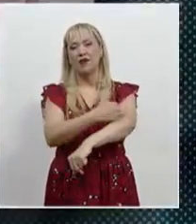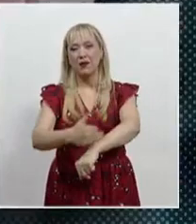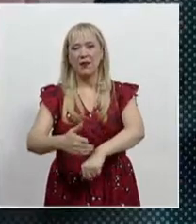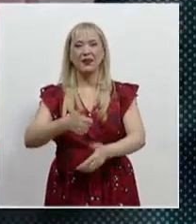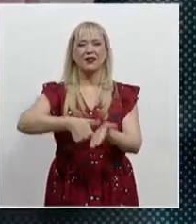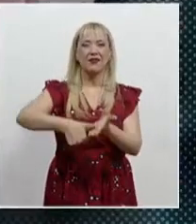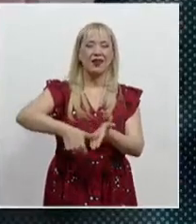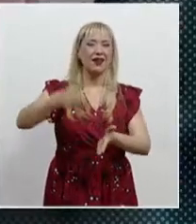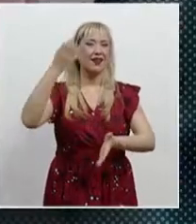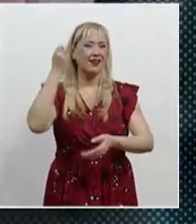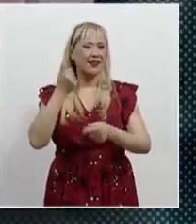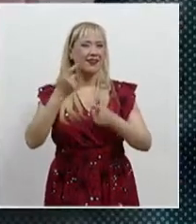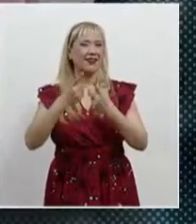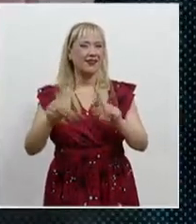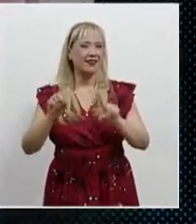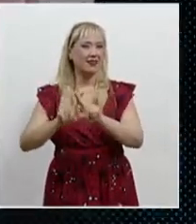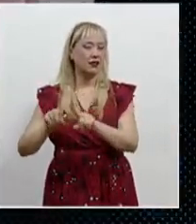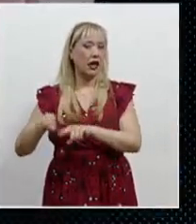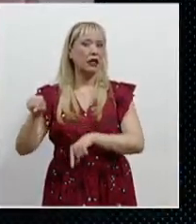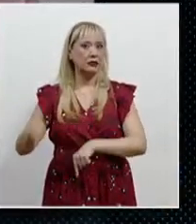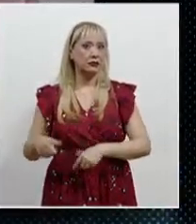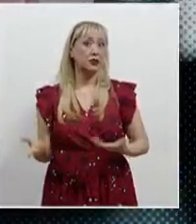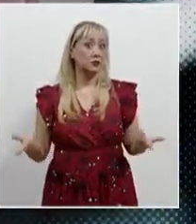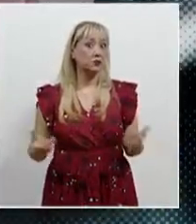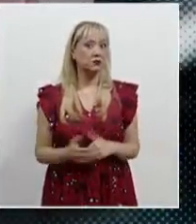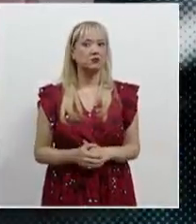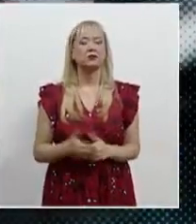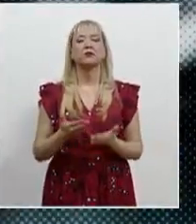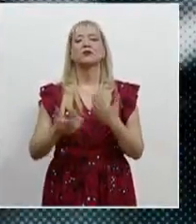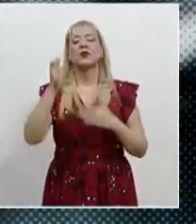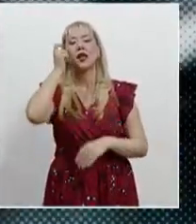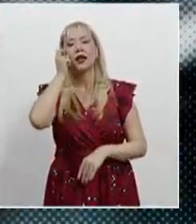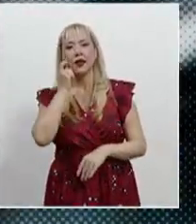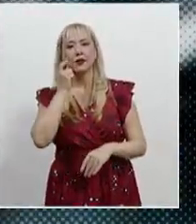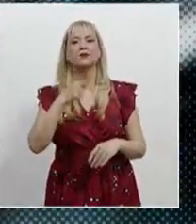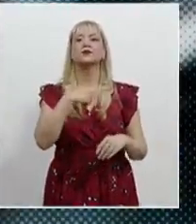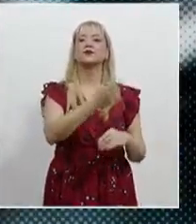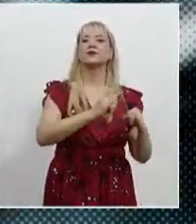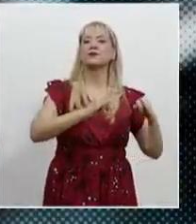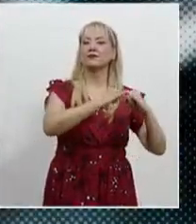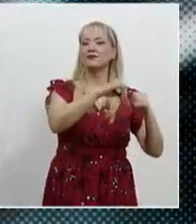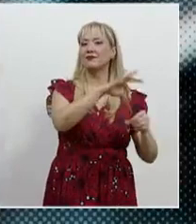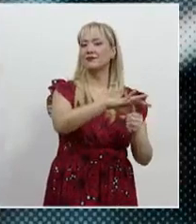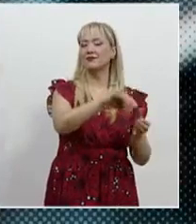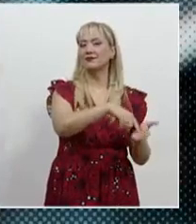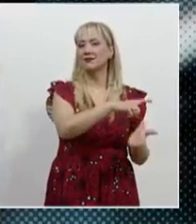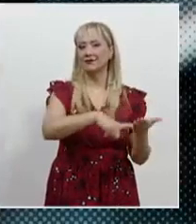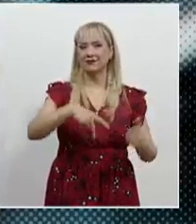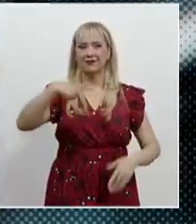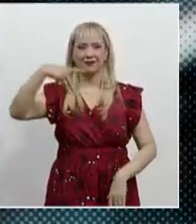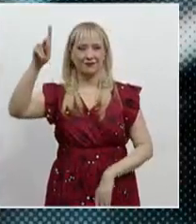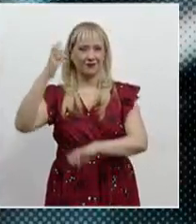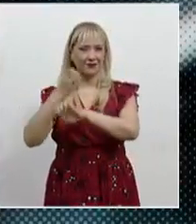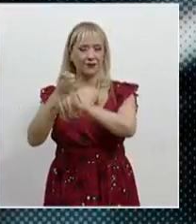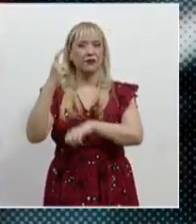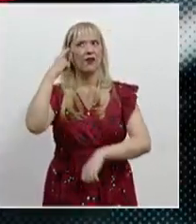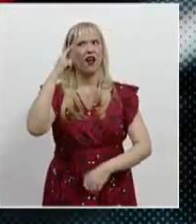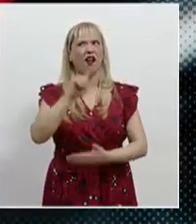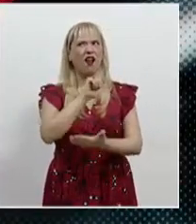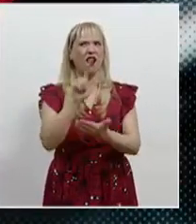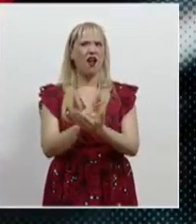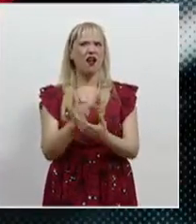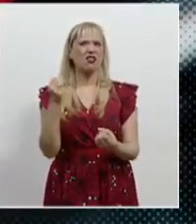El Poder Judicial de Guerrero y el Instituto Electoral del Estado firmaron un convenio para aplicar la Ley 3 de 3,